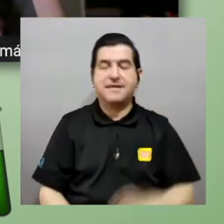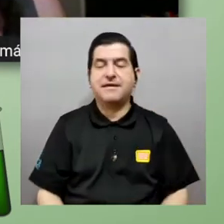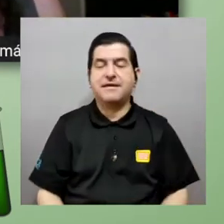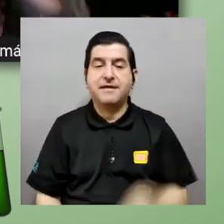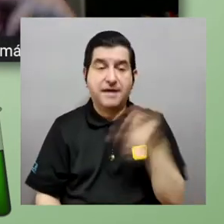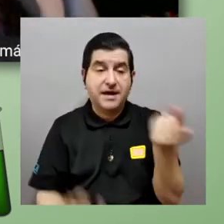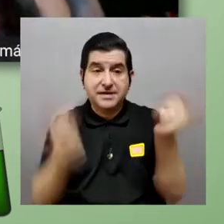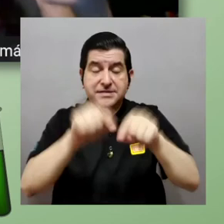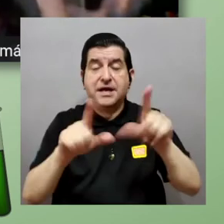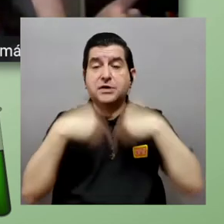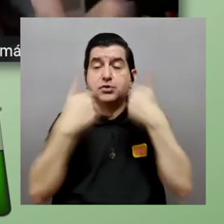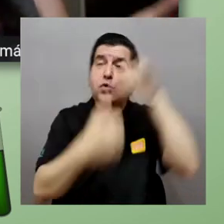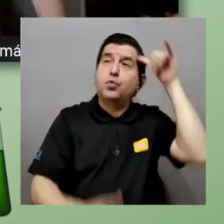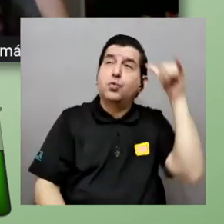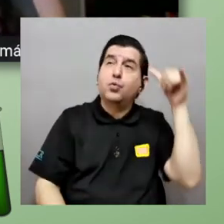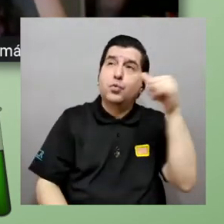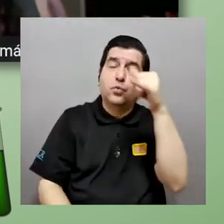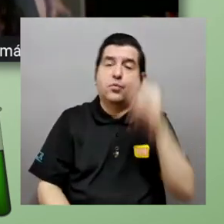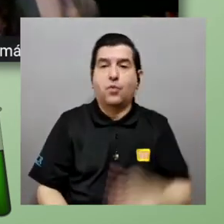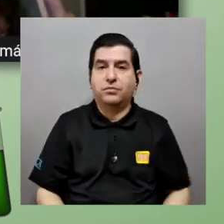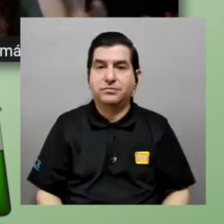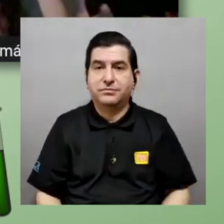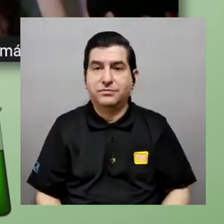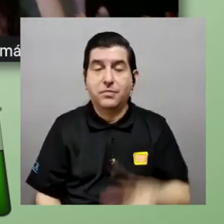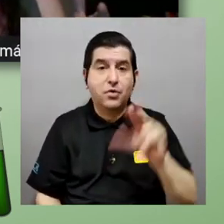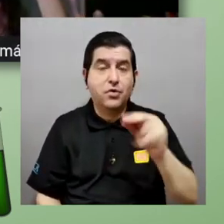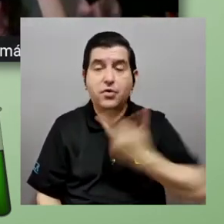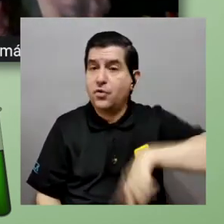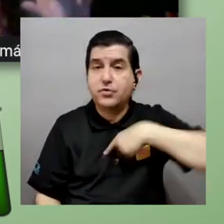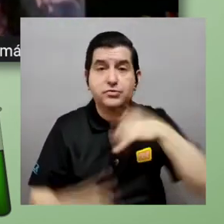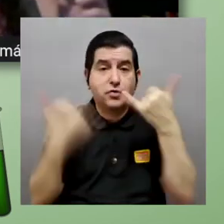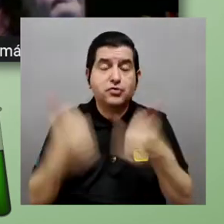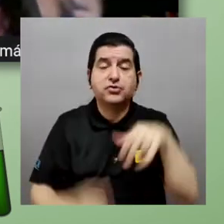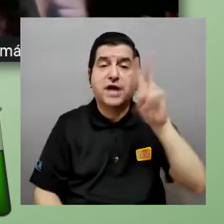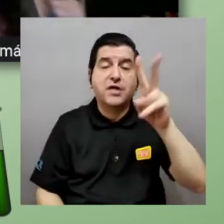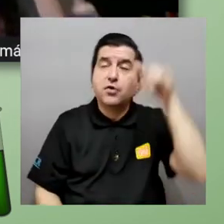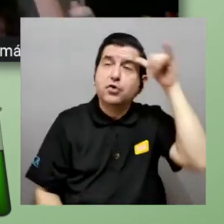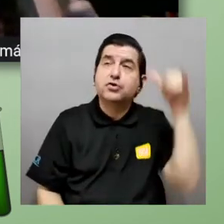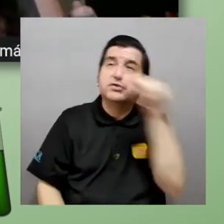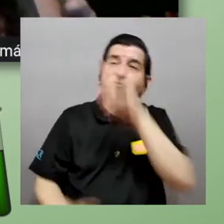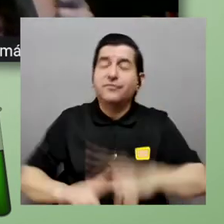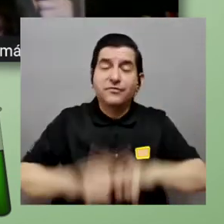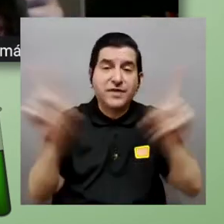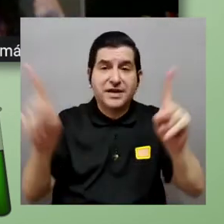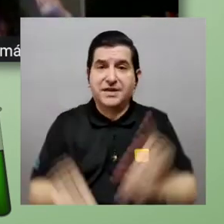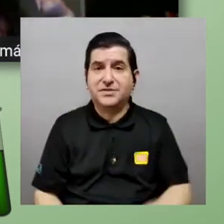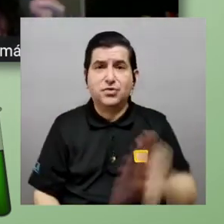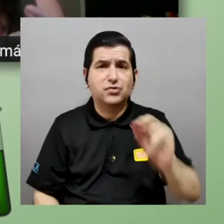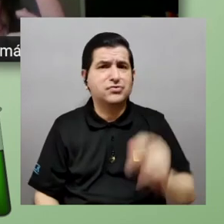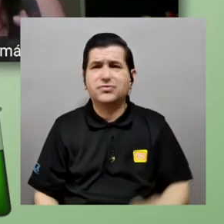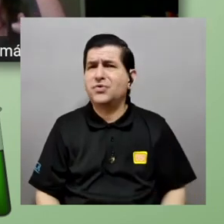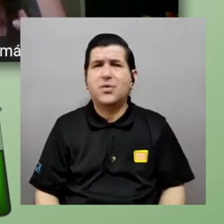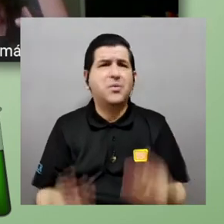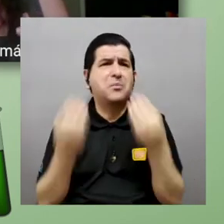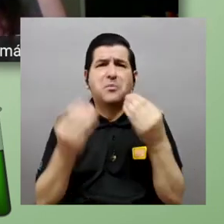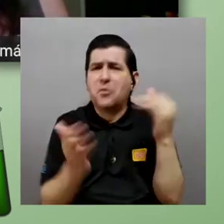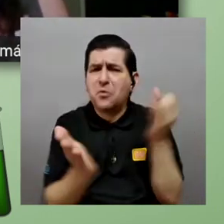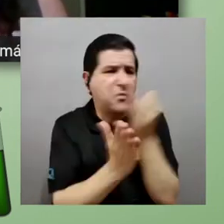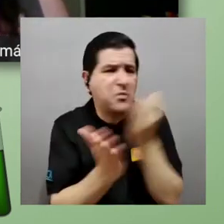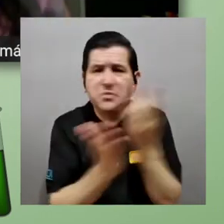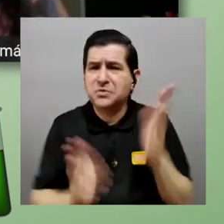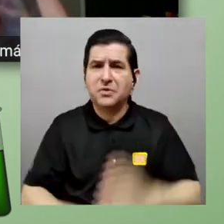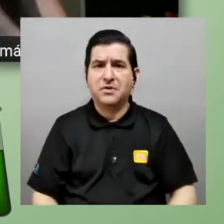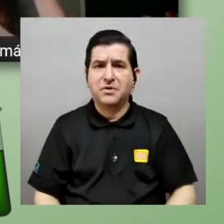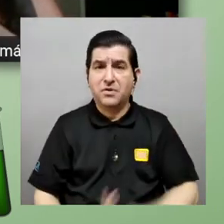un conjunto entero que es un conjunto infinito el conjunto ven que es ni siquiera para encontrar ya dos infinitos distintos ni siquiera hay que ir muy